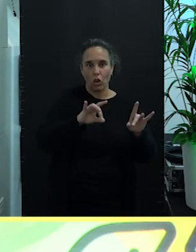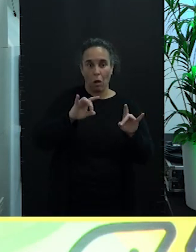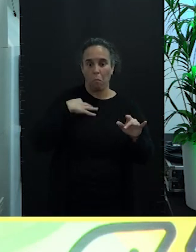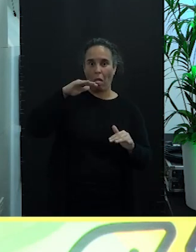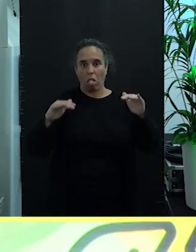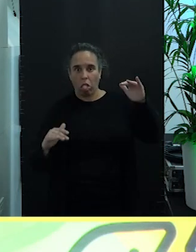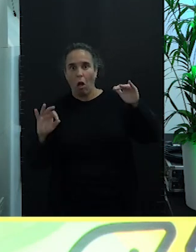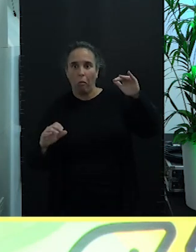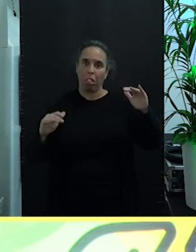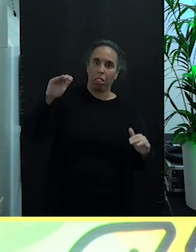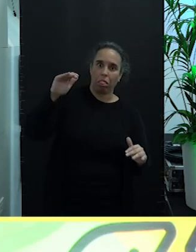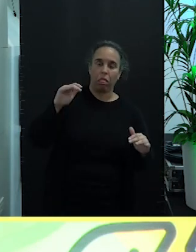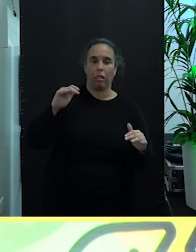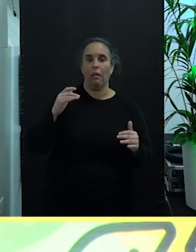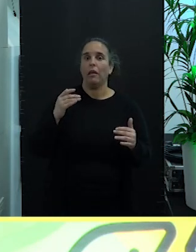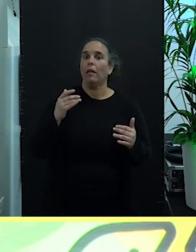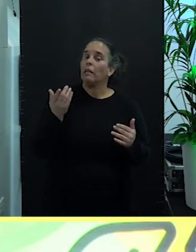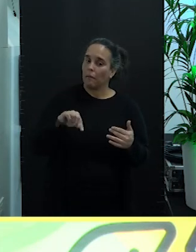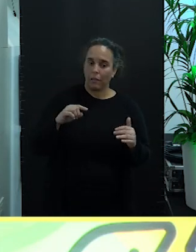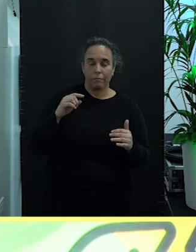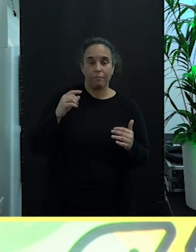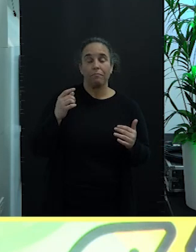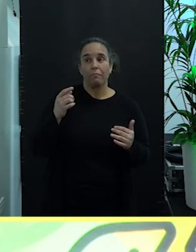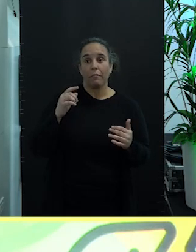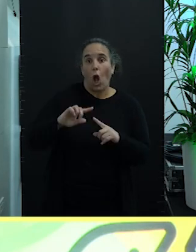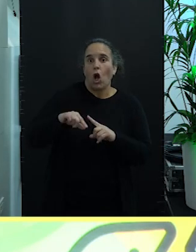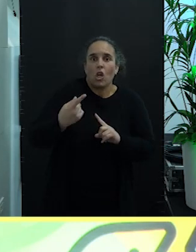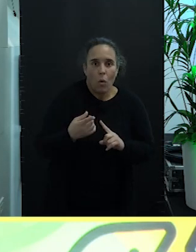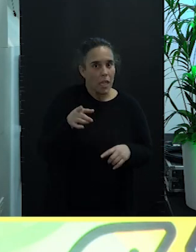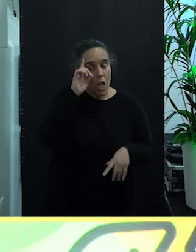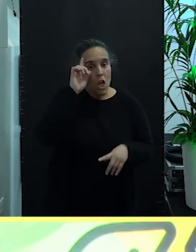geoestratégicos y las consecuencias no se saben cuáles son.